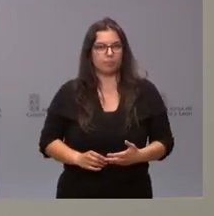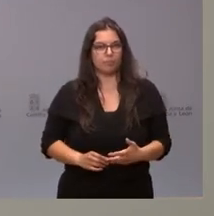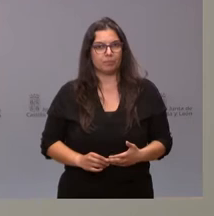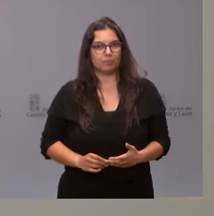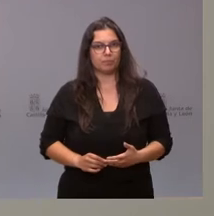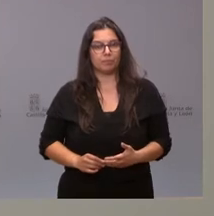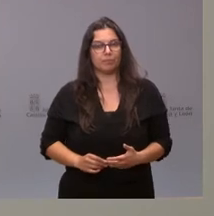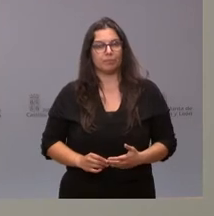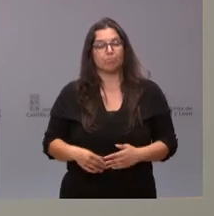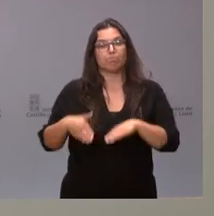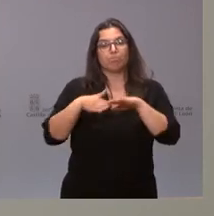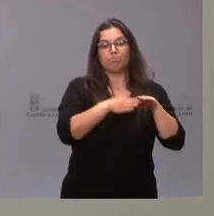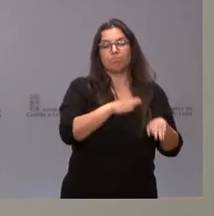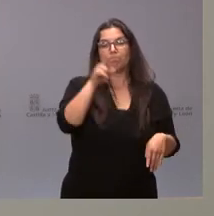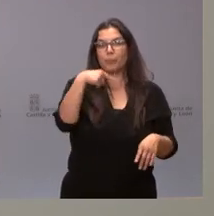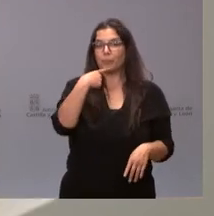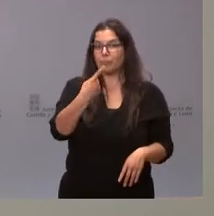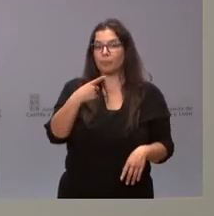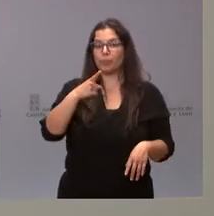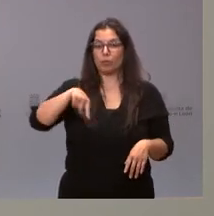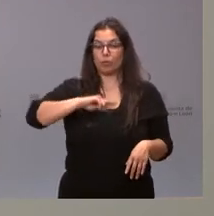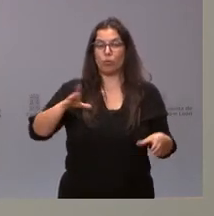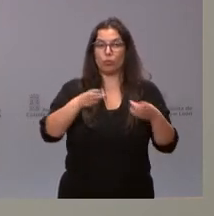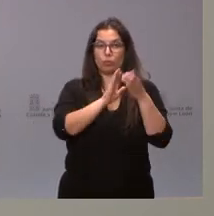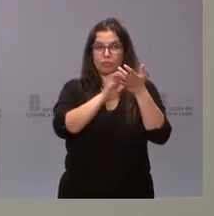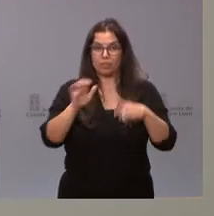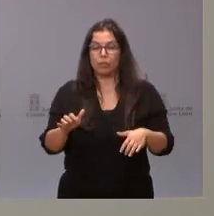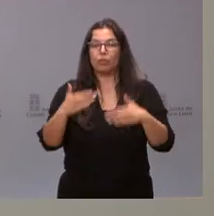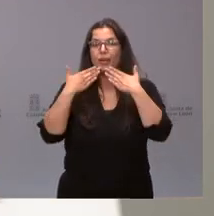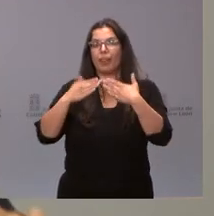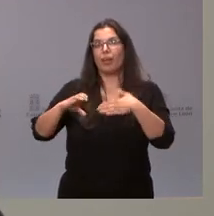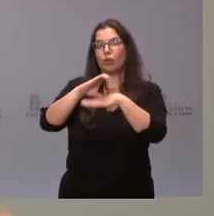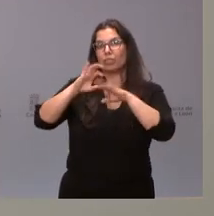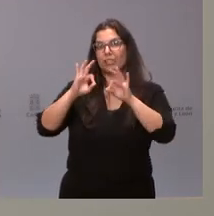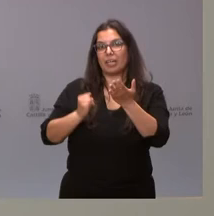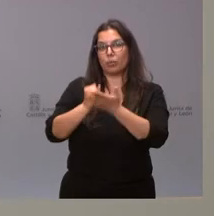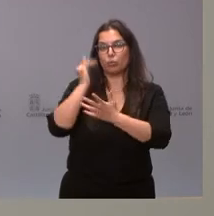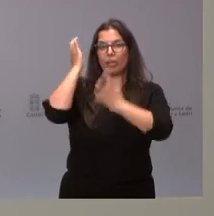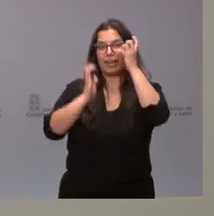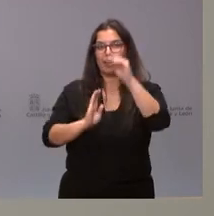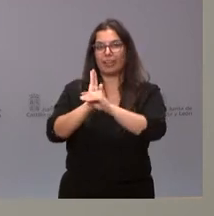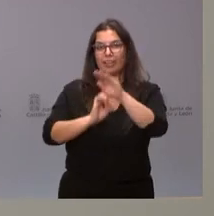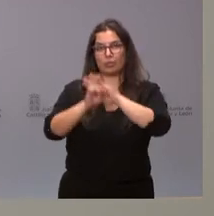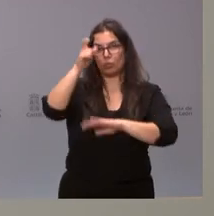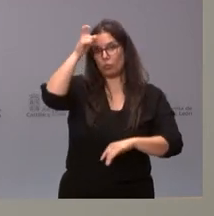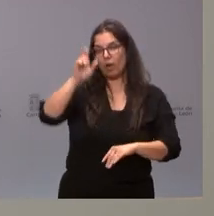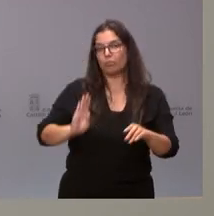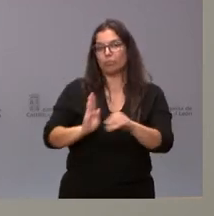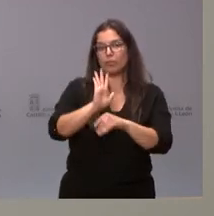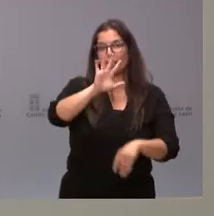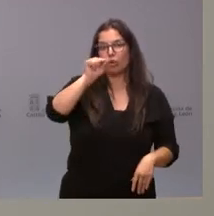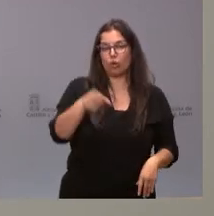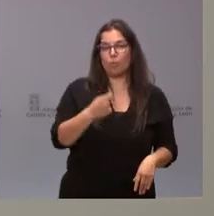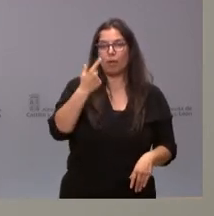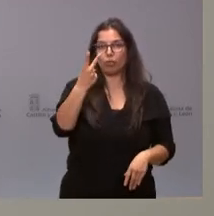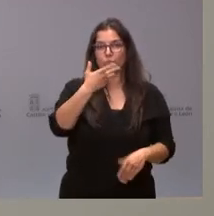Por otra parte, indicarles que la Junta de Castilla y León, a través de la Consejería de Agricultura, Ganadería y Desarrollo Rural, destina 5,2 millones de euros